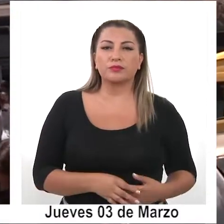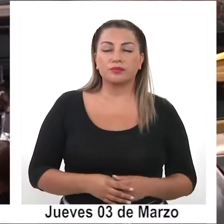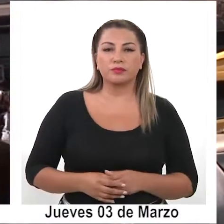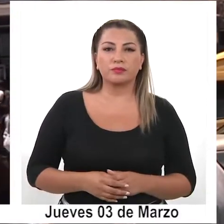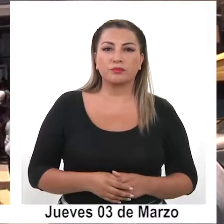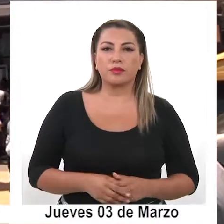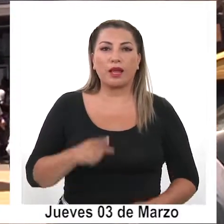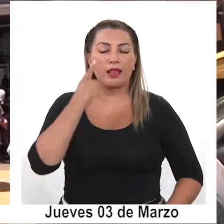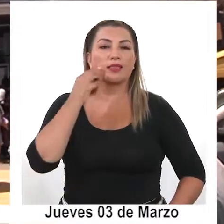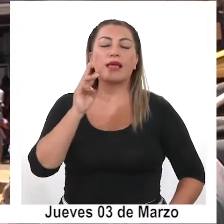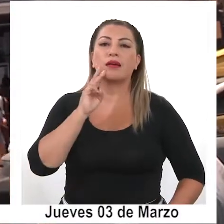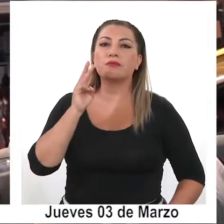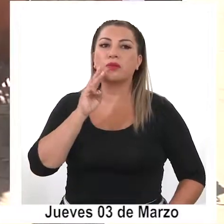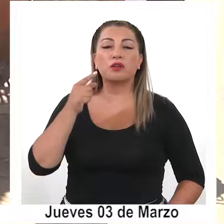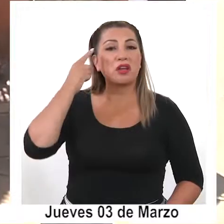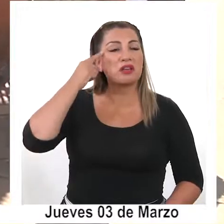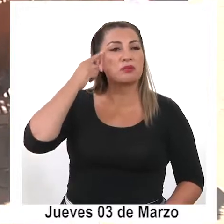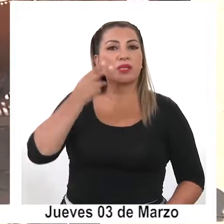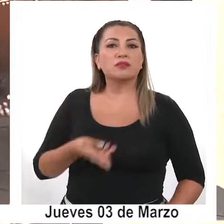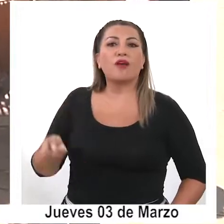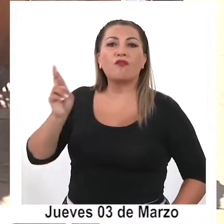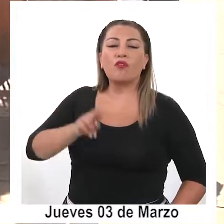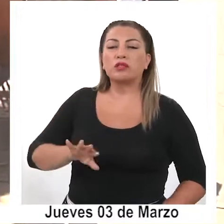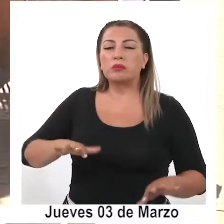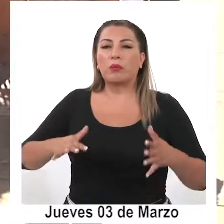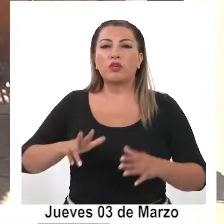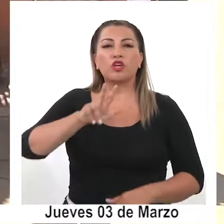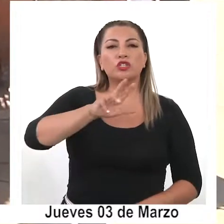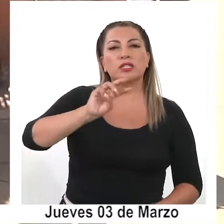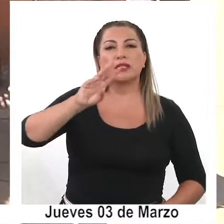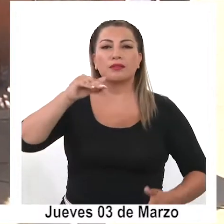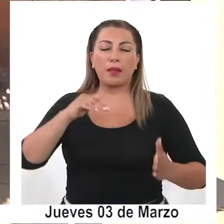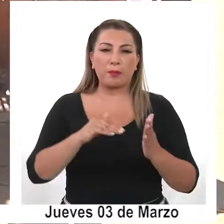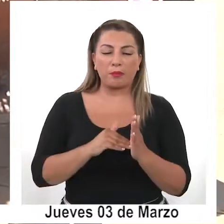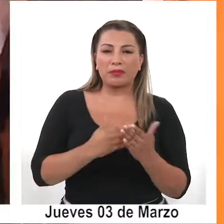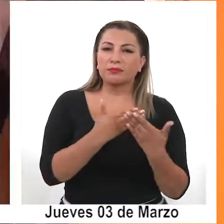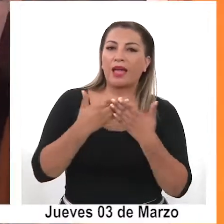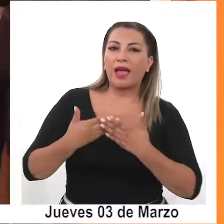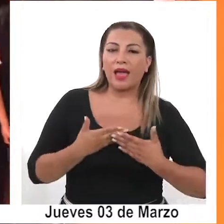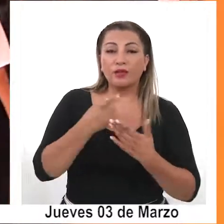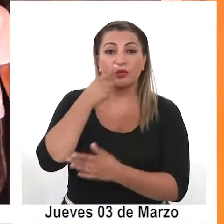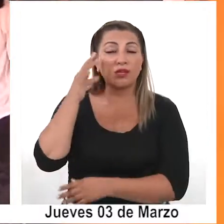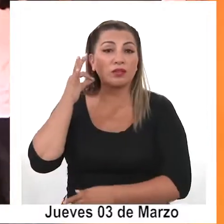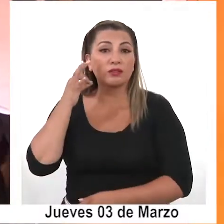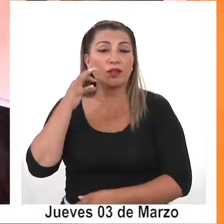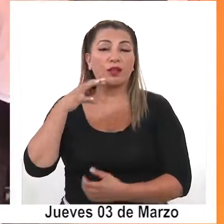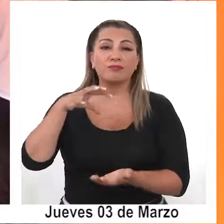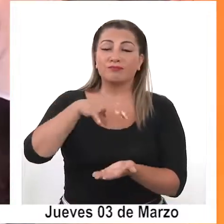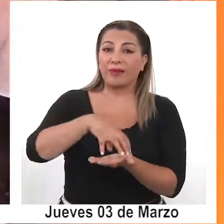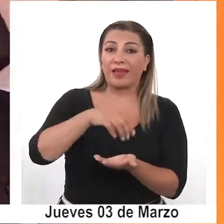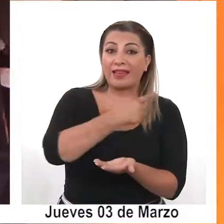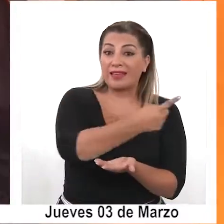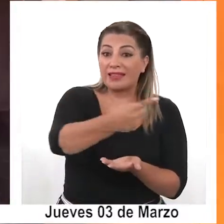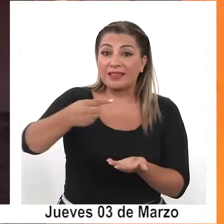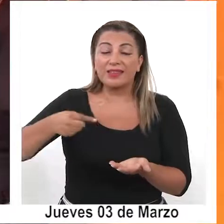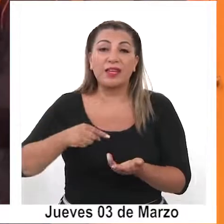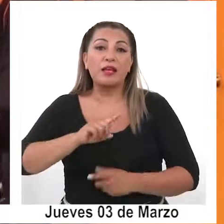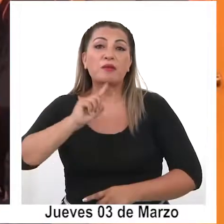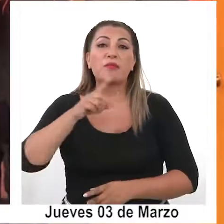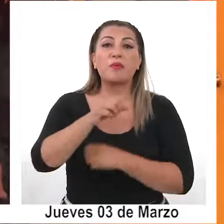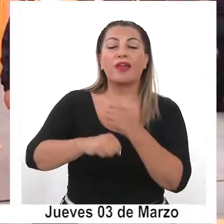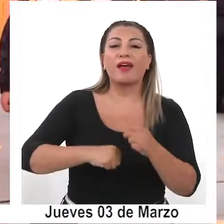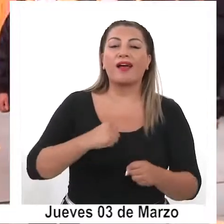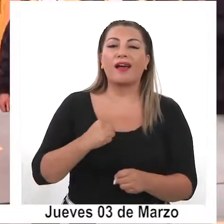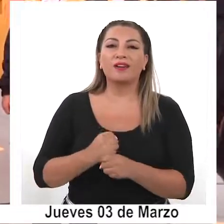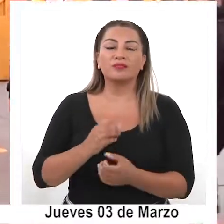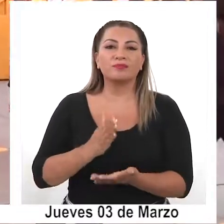Este miércoles se esperaba el retorno de al menos 83.000 estudiantes en toda la región en el primer año de